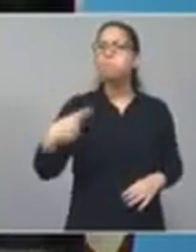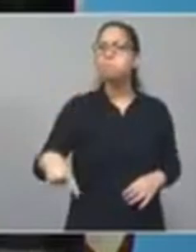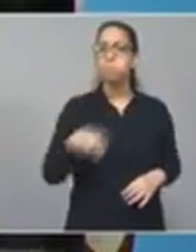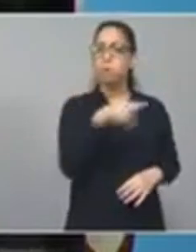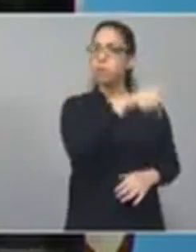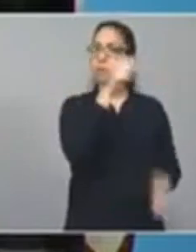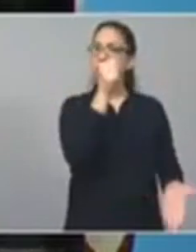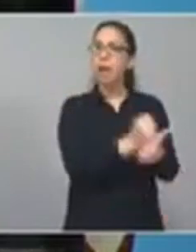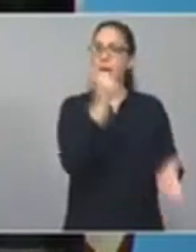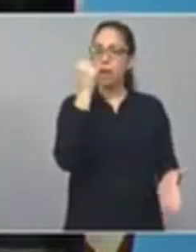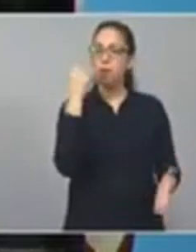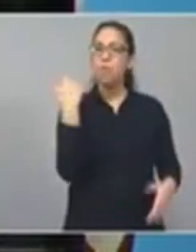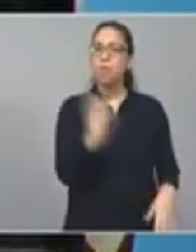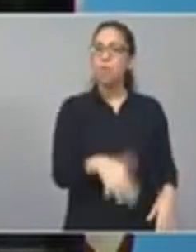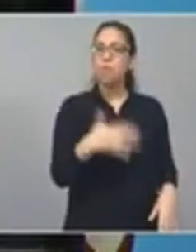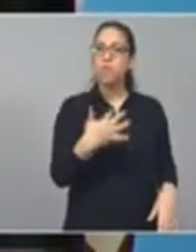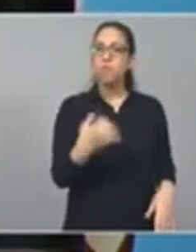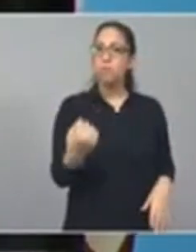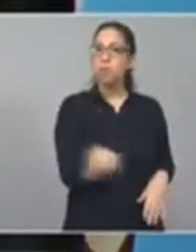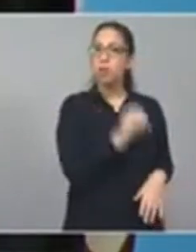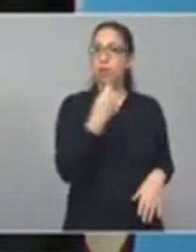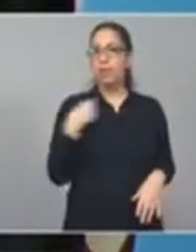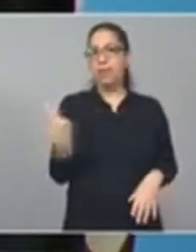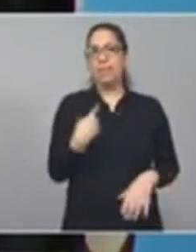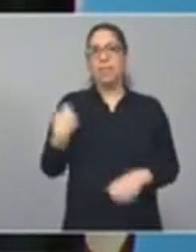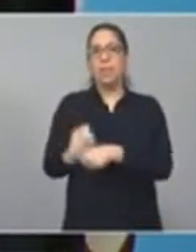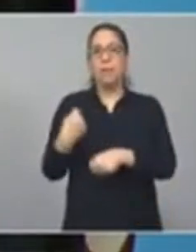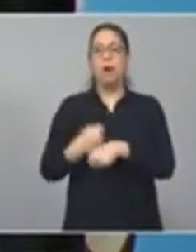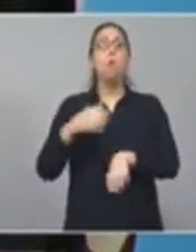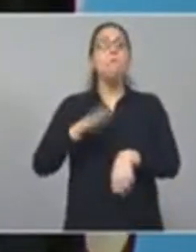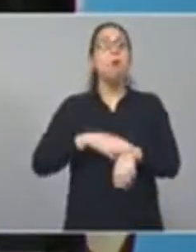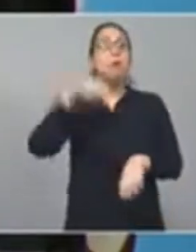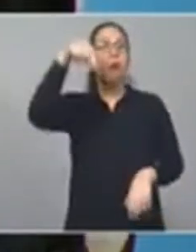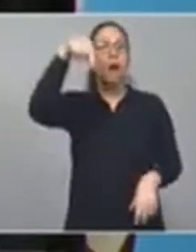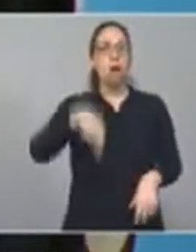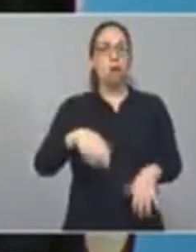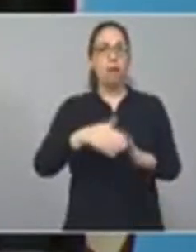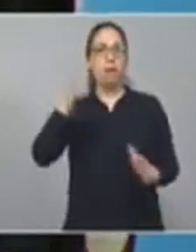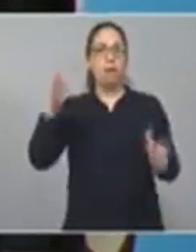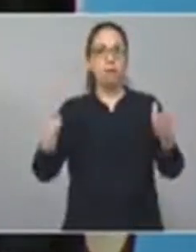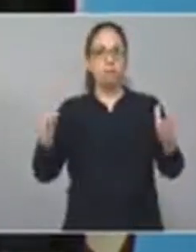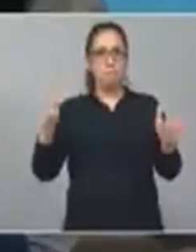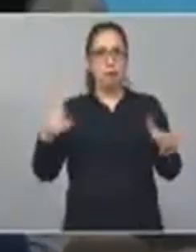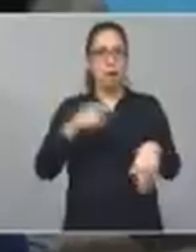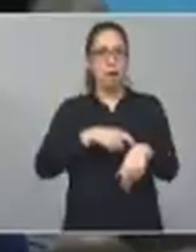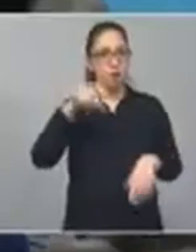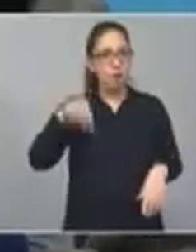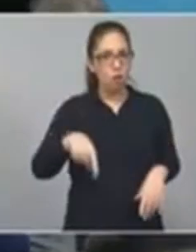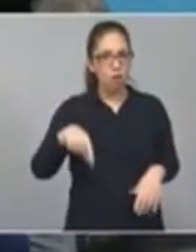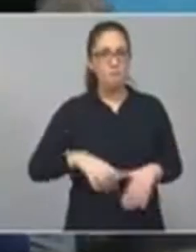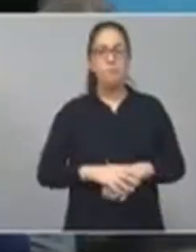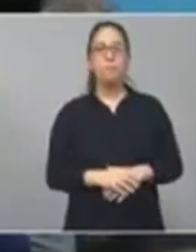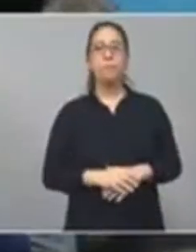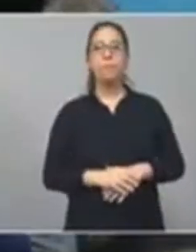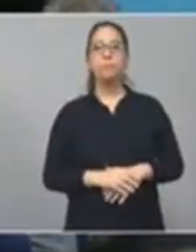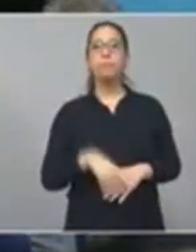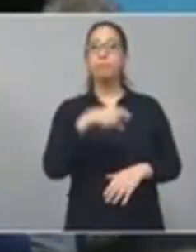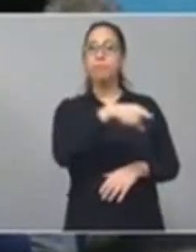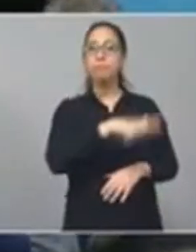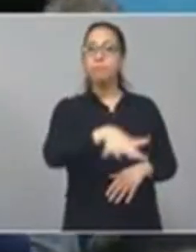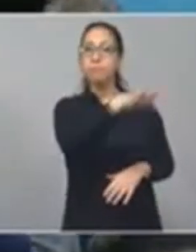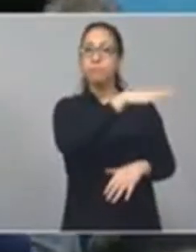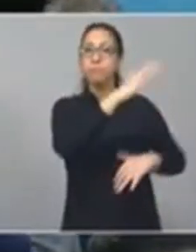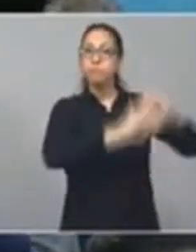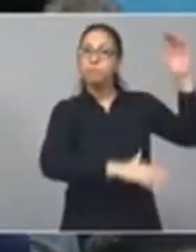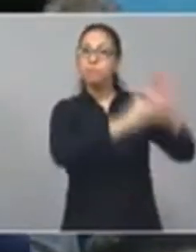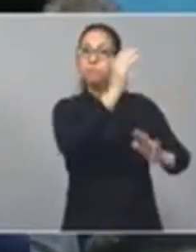importante en nuestra tarea en esta época, en esta etapa. Hay en construcción, con